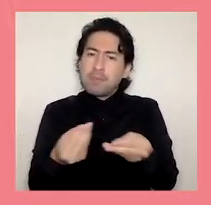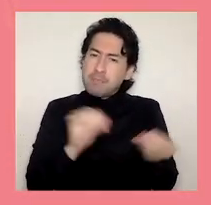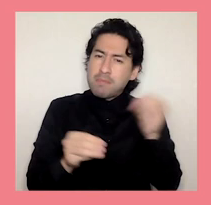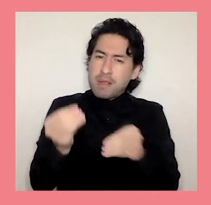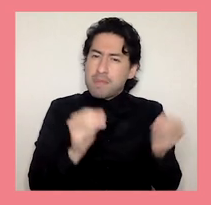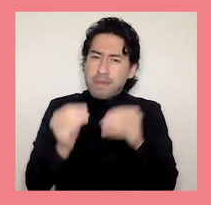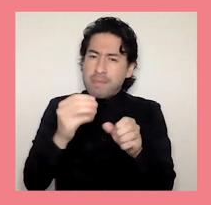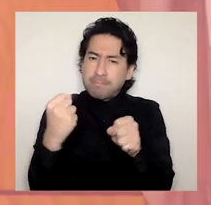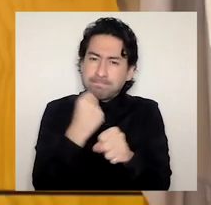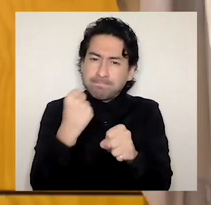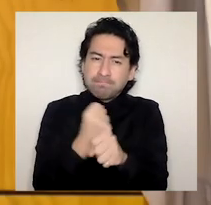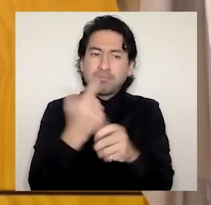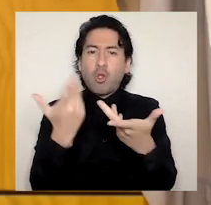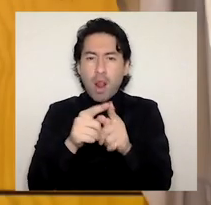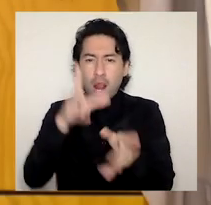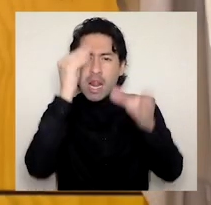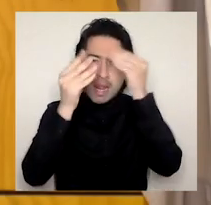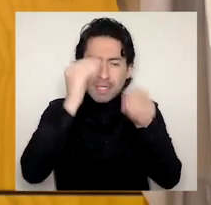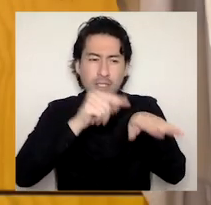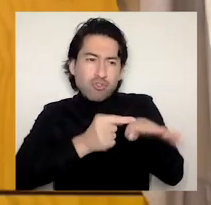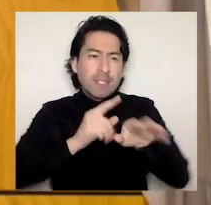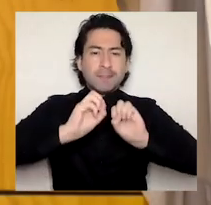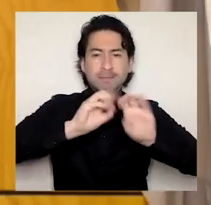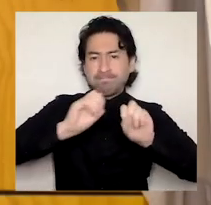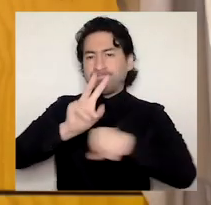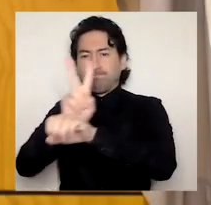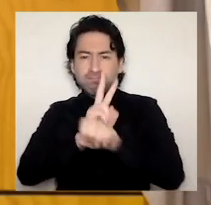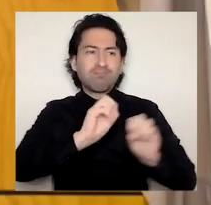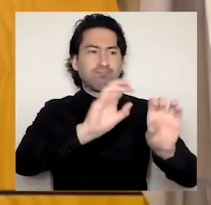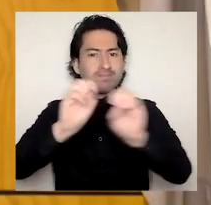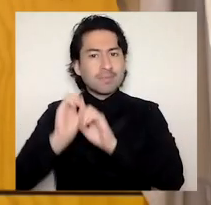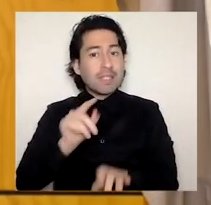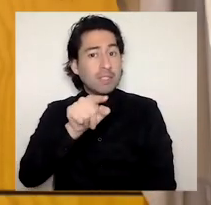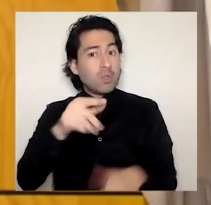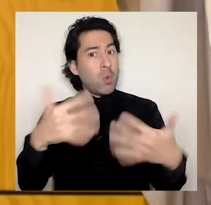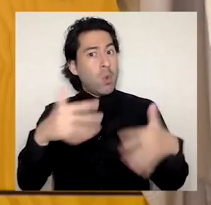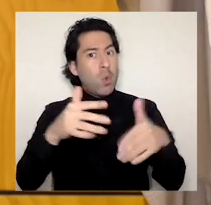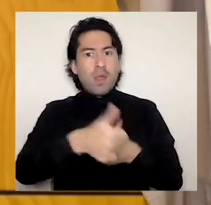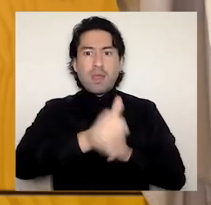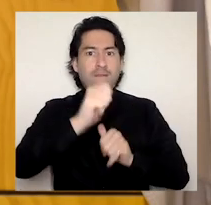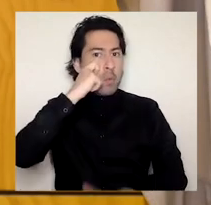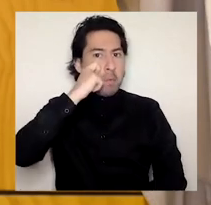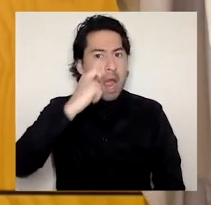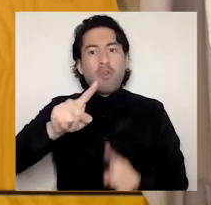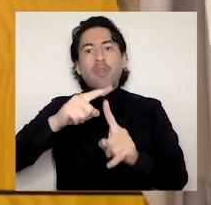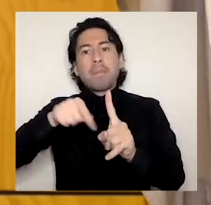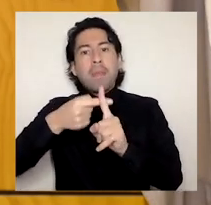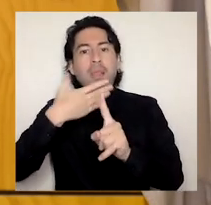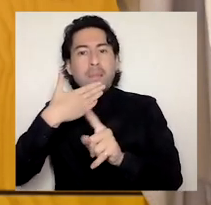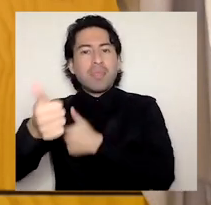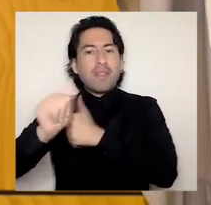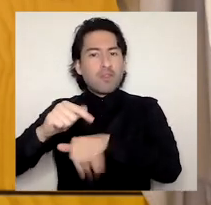académicas de la UBB. Sin duda, fue uno de los desafíos humanos y tecnológicos más importantes de las últimas